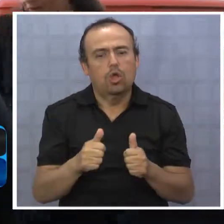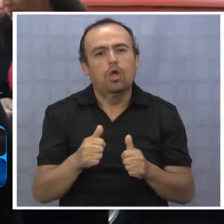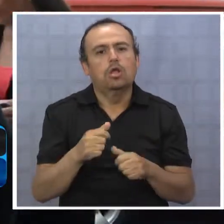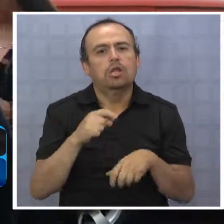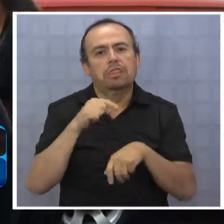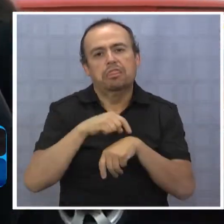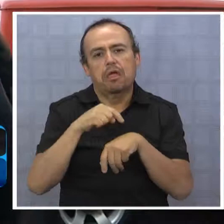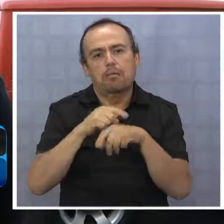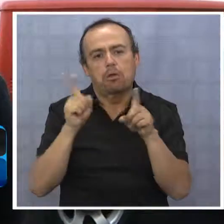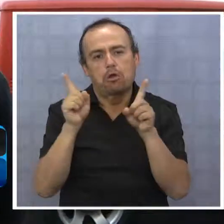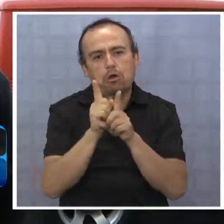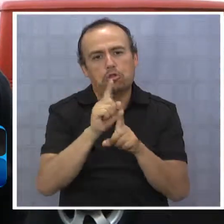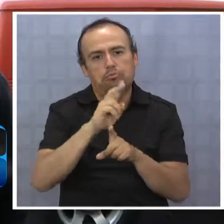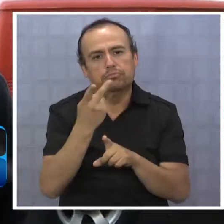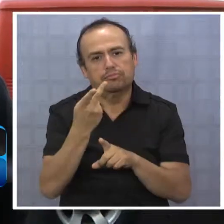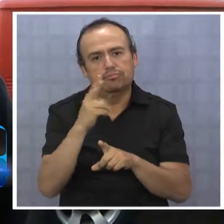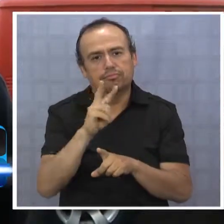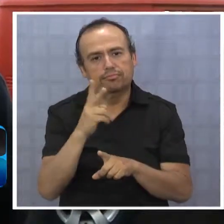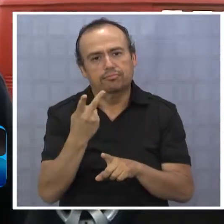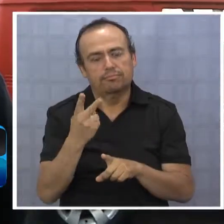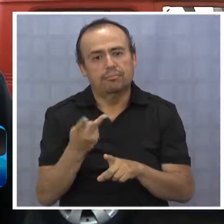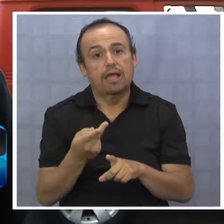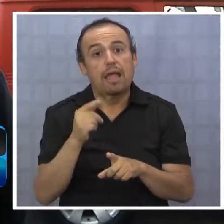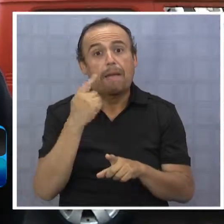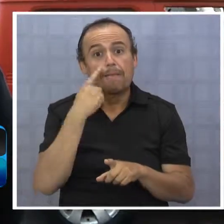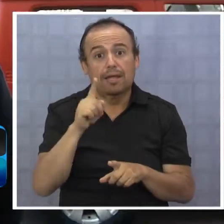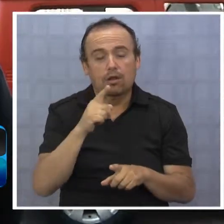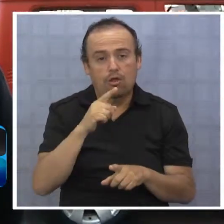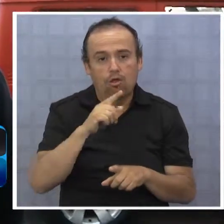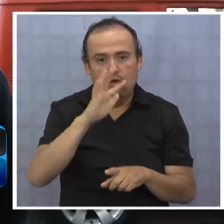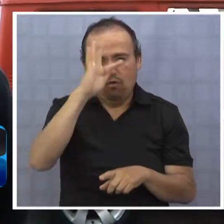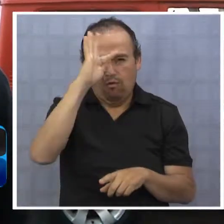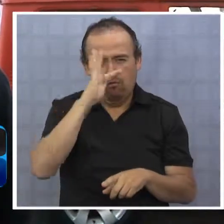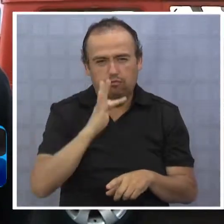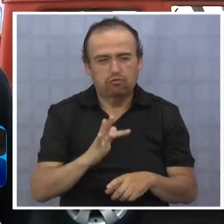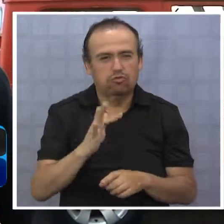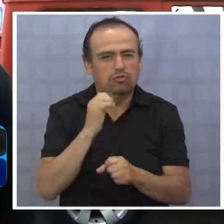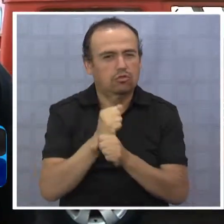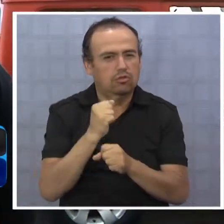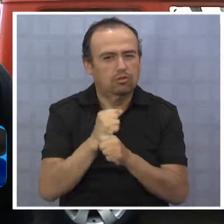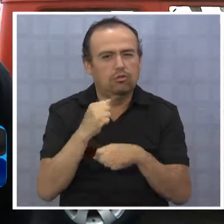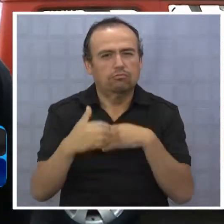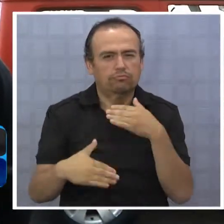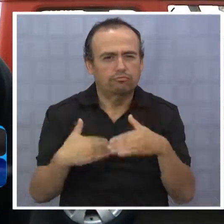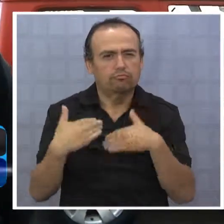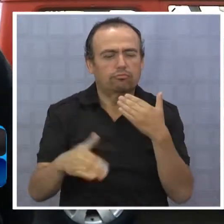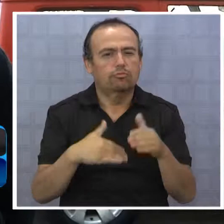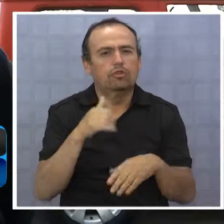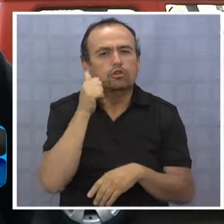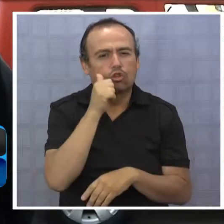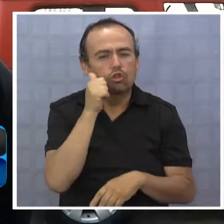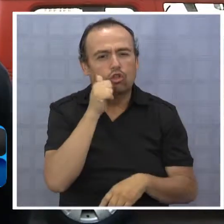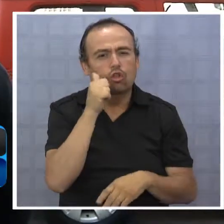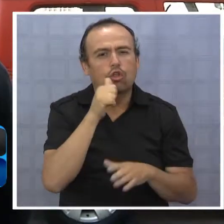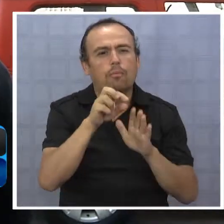autoridades estamos un tiempo determinado y luego hay cambio de ellas, pero los funcionarios que elaboran día a día por sacar adelante